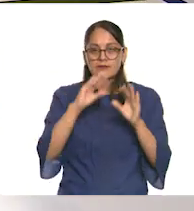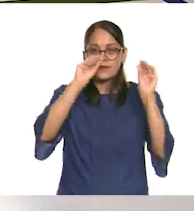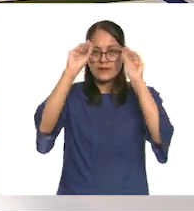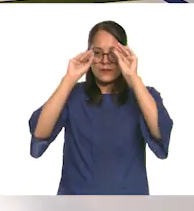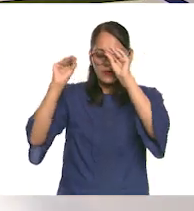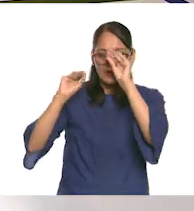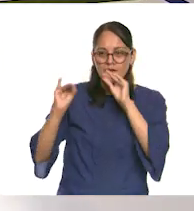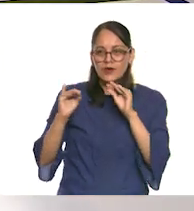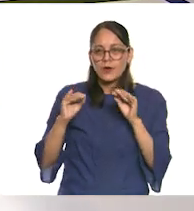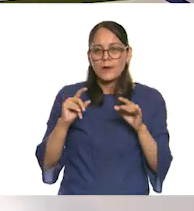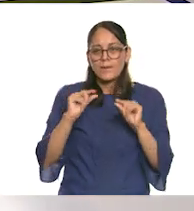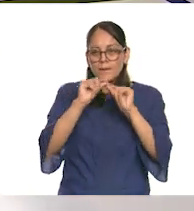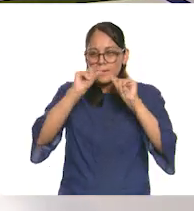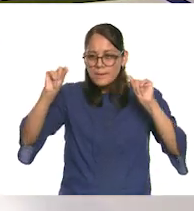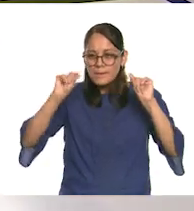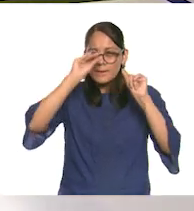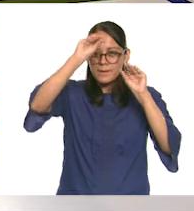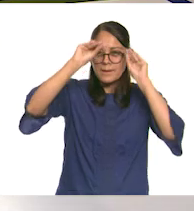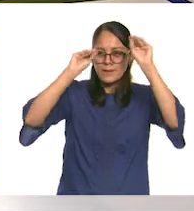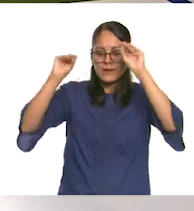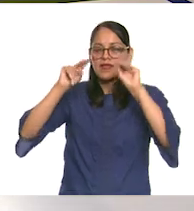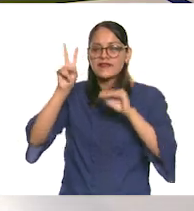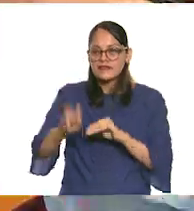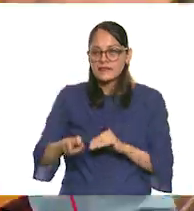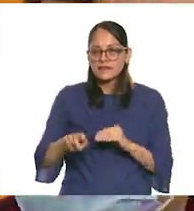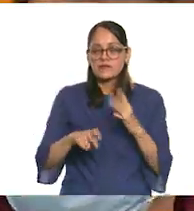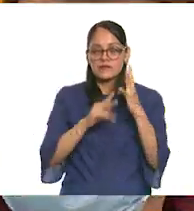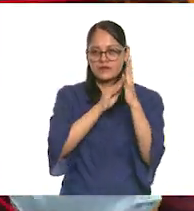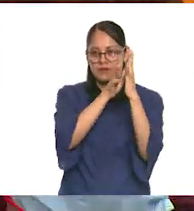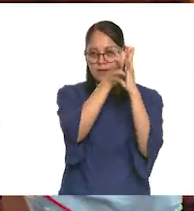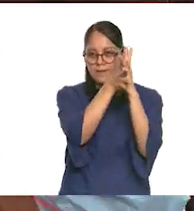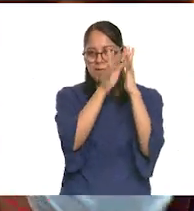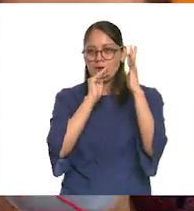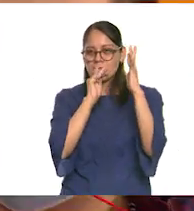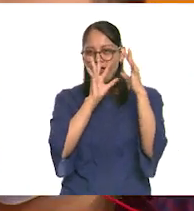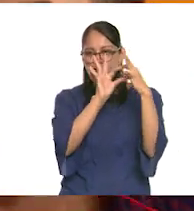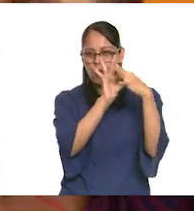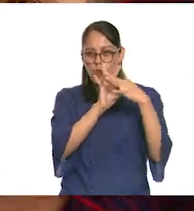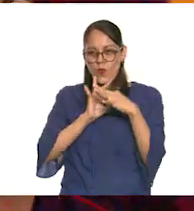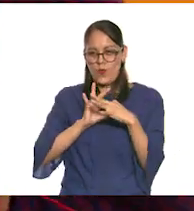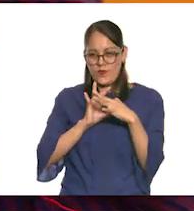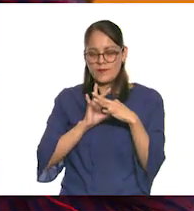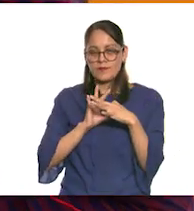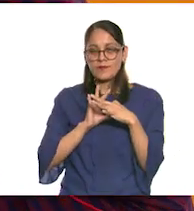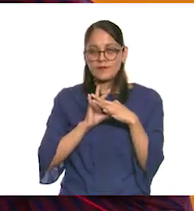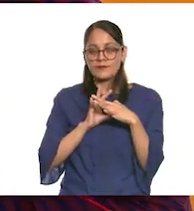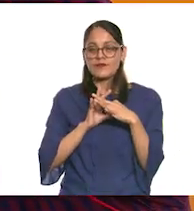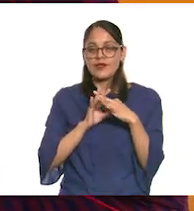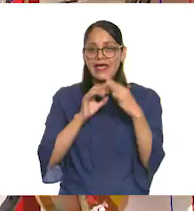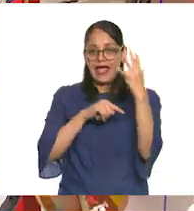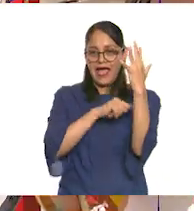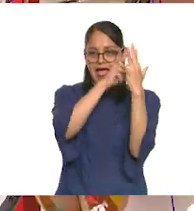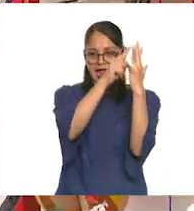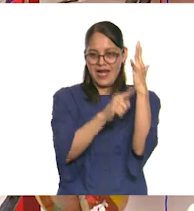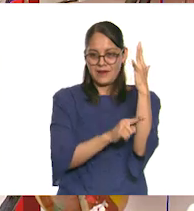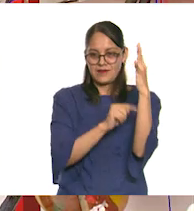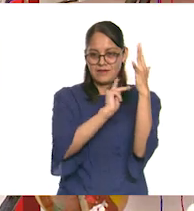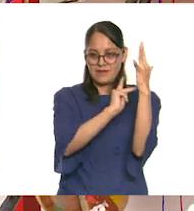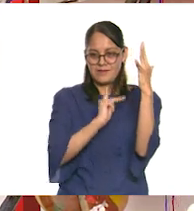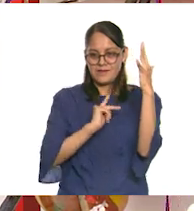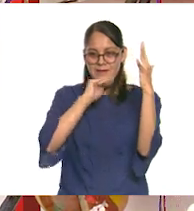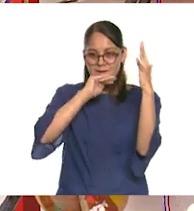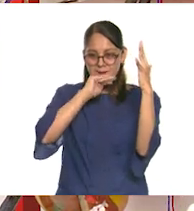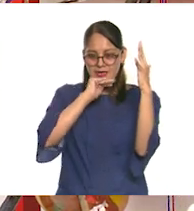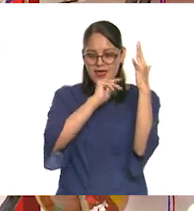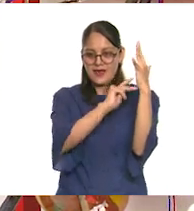nuestros estambres, que simbolizan los lazos, y los estamos uniendo al árbol, que es el centro, que es nuestra mamá, que son nuestras raíces.